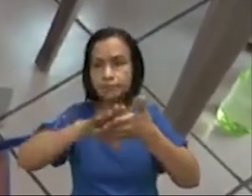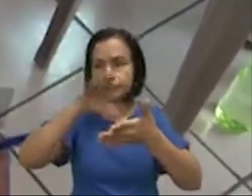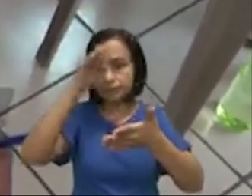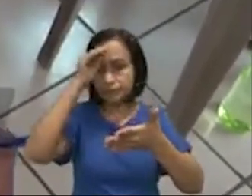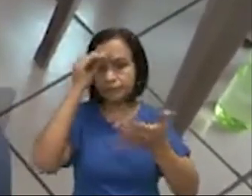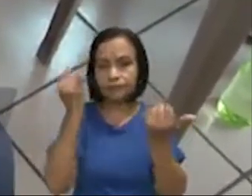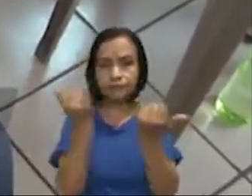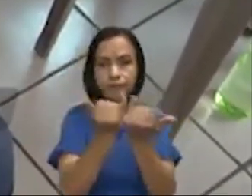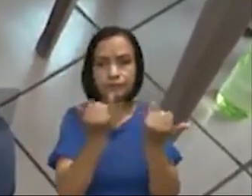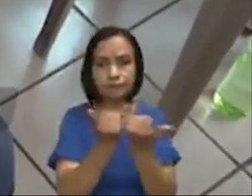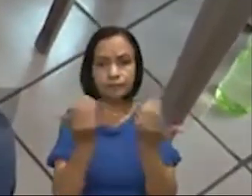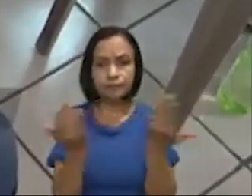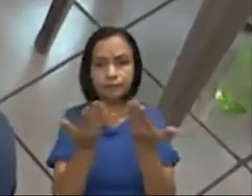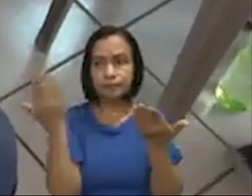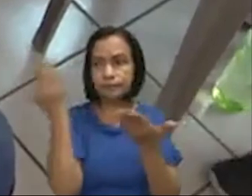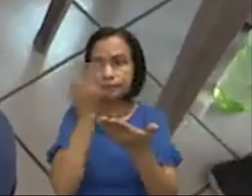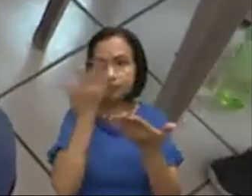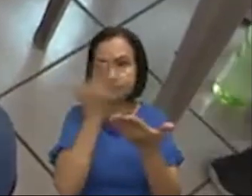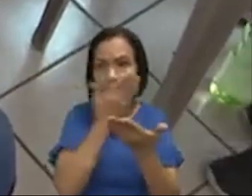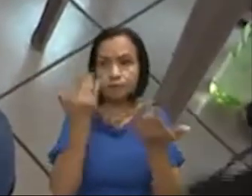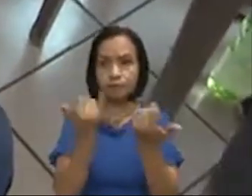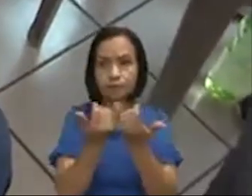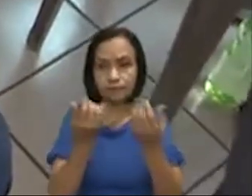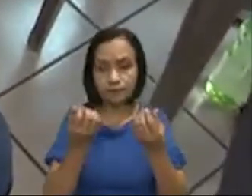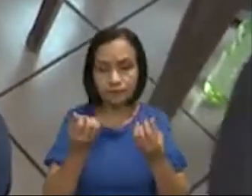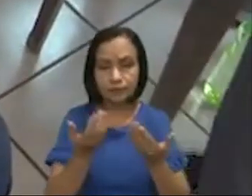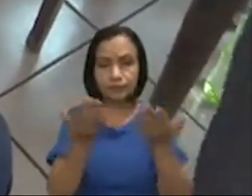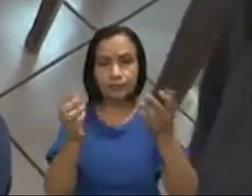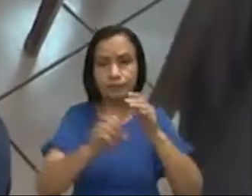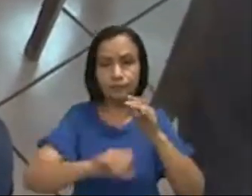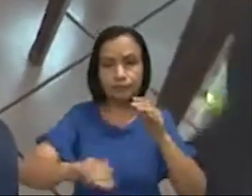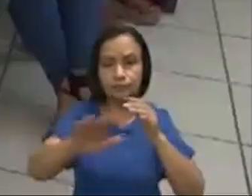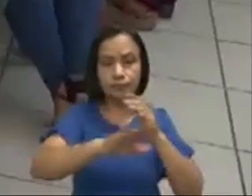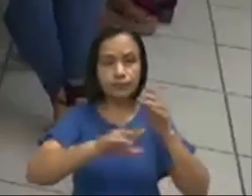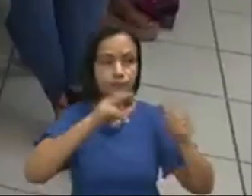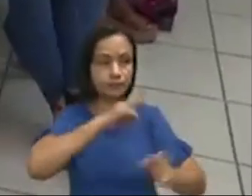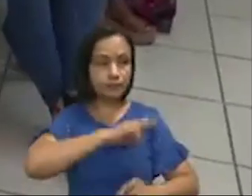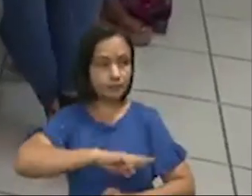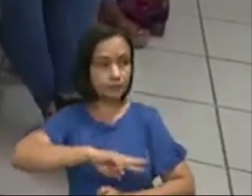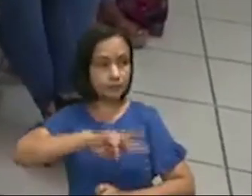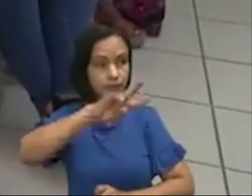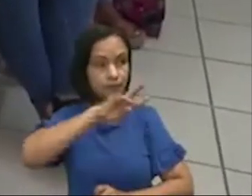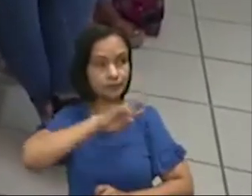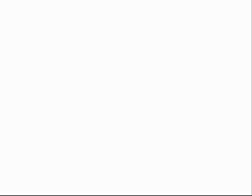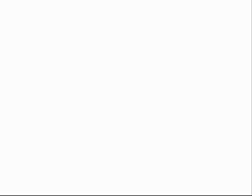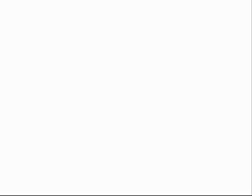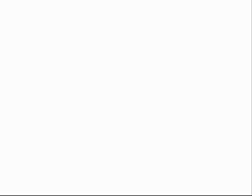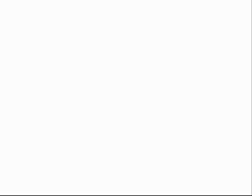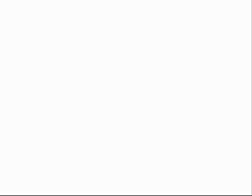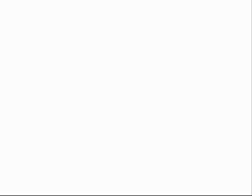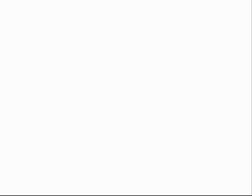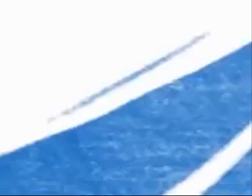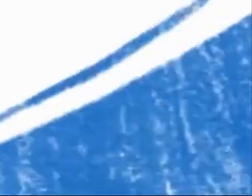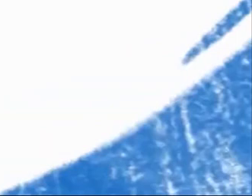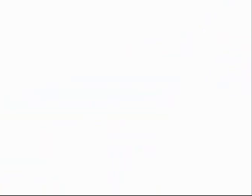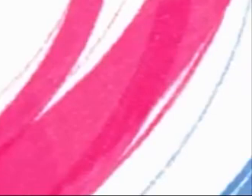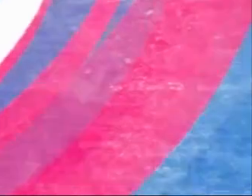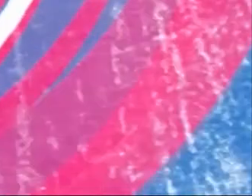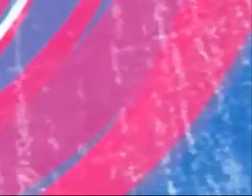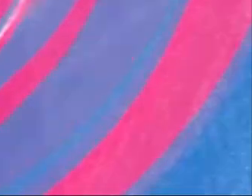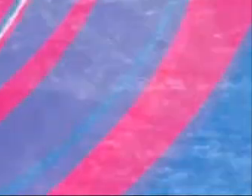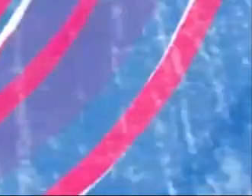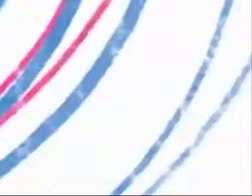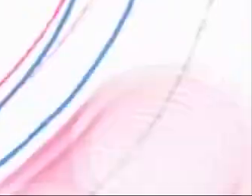académicas, funcionales, sociales, de valores de nuestros niños. En el 2022,